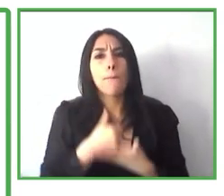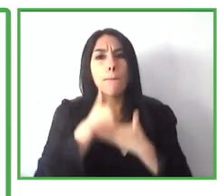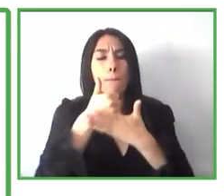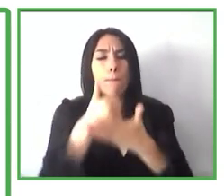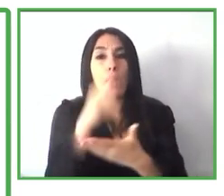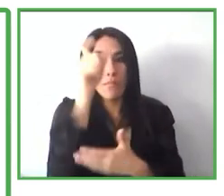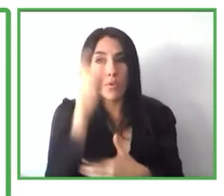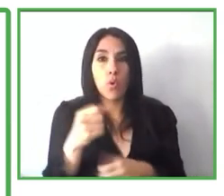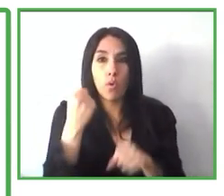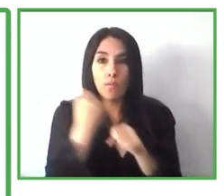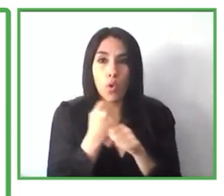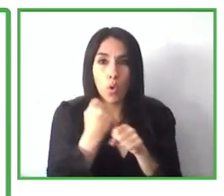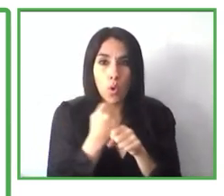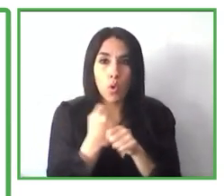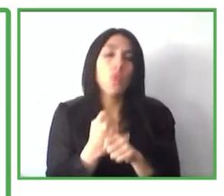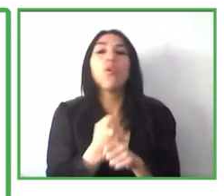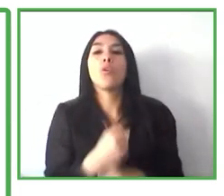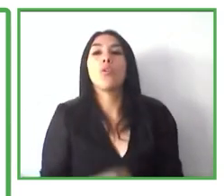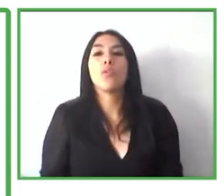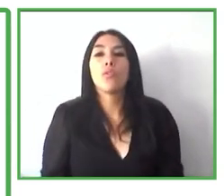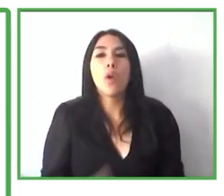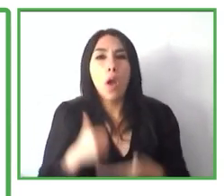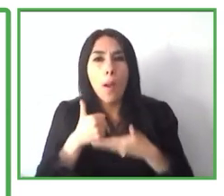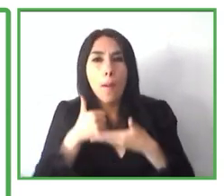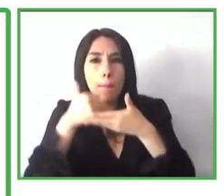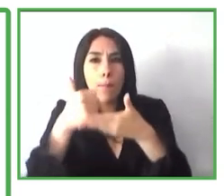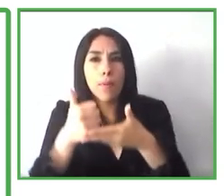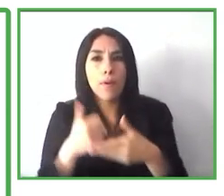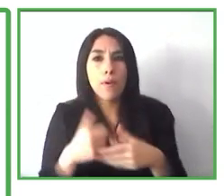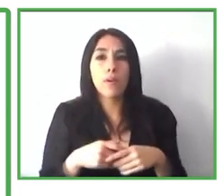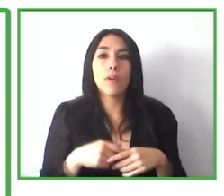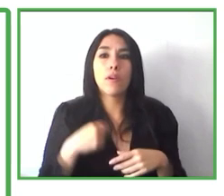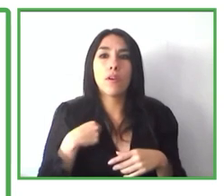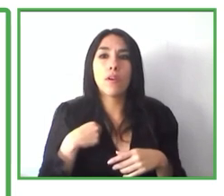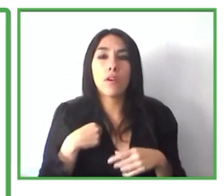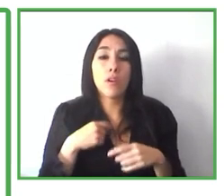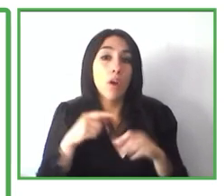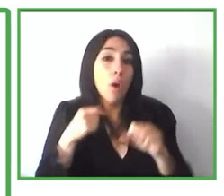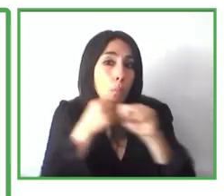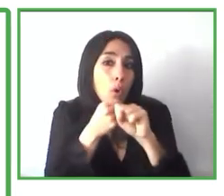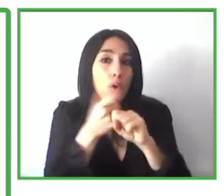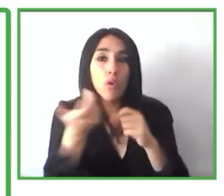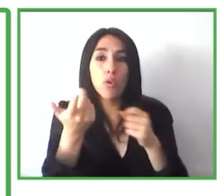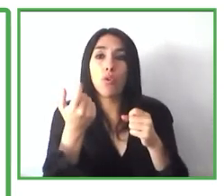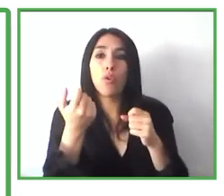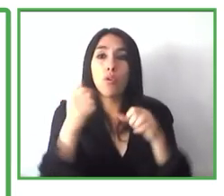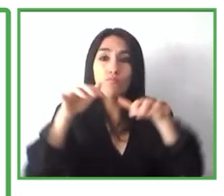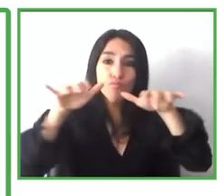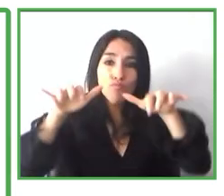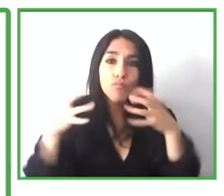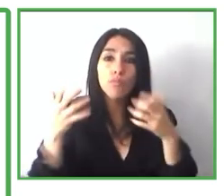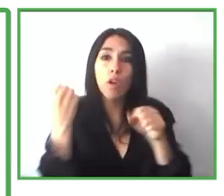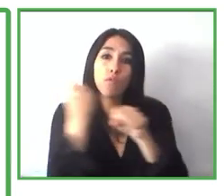labores y también modificar el trabajo si es necesario. También podemos ayudar a hacer una preselección de los